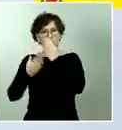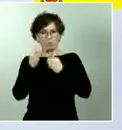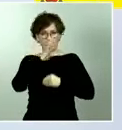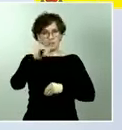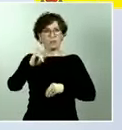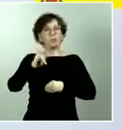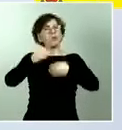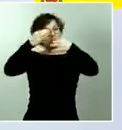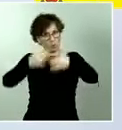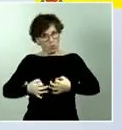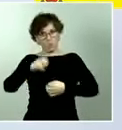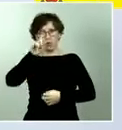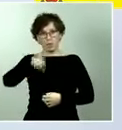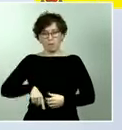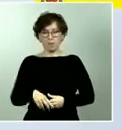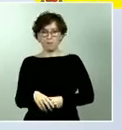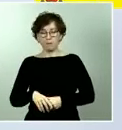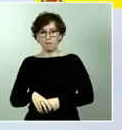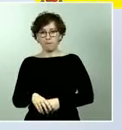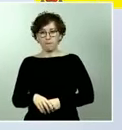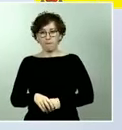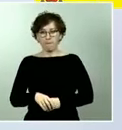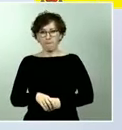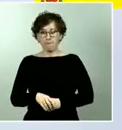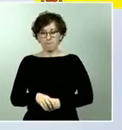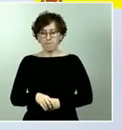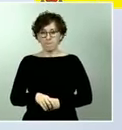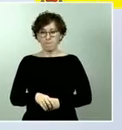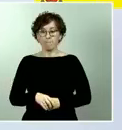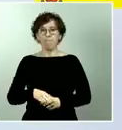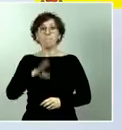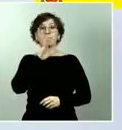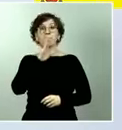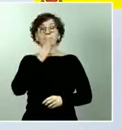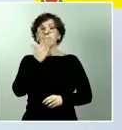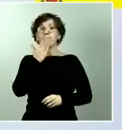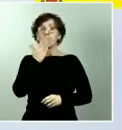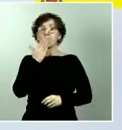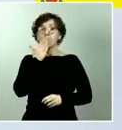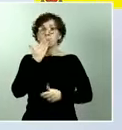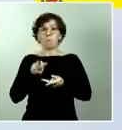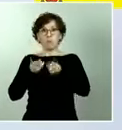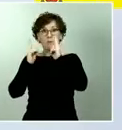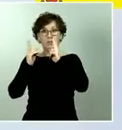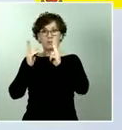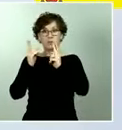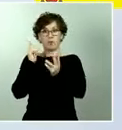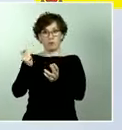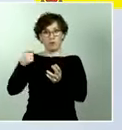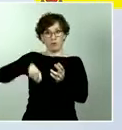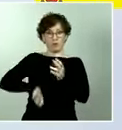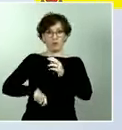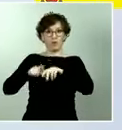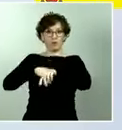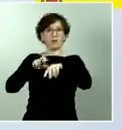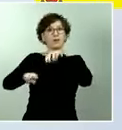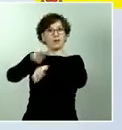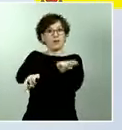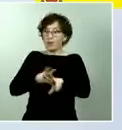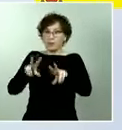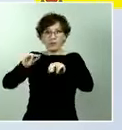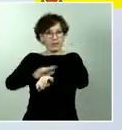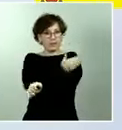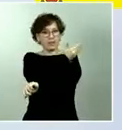permiso retribuido recuperable, nos enfrentábamos a una semana decisiva en términos de movilidad. Esta semana